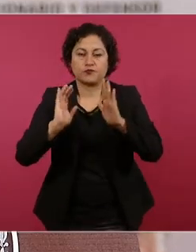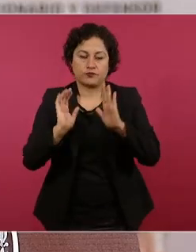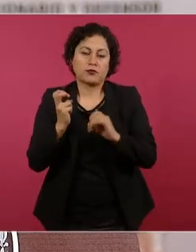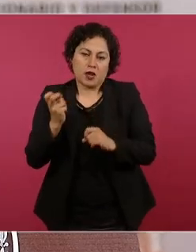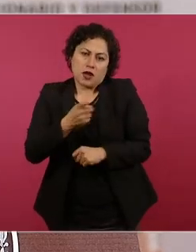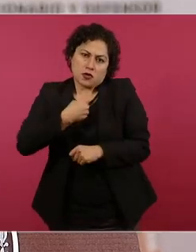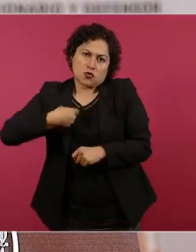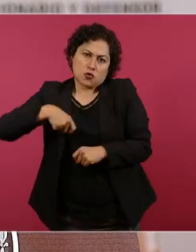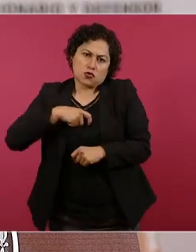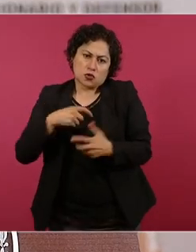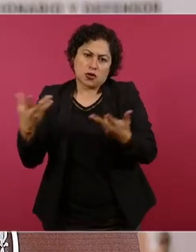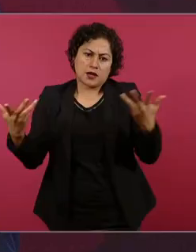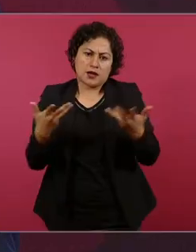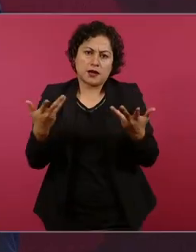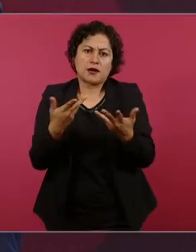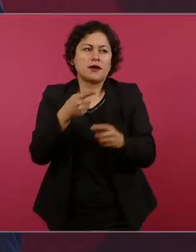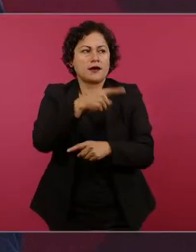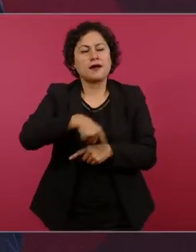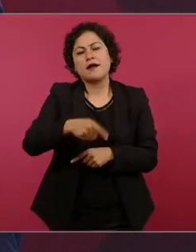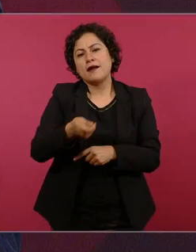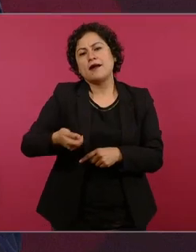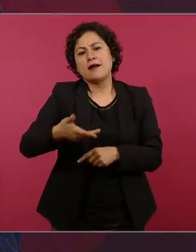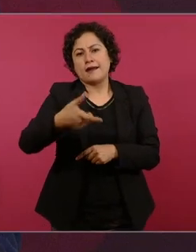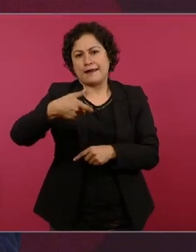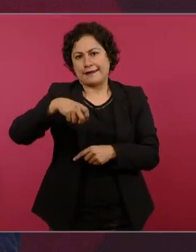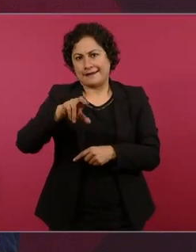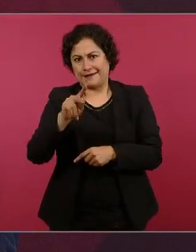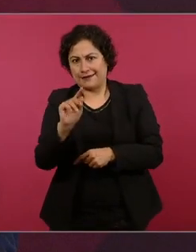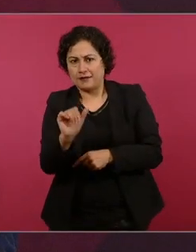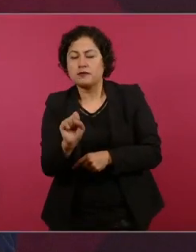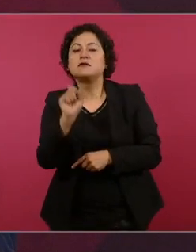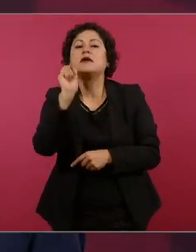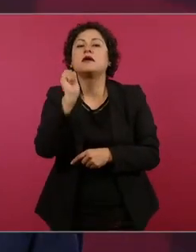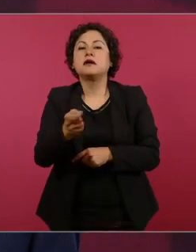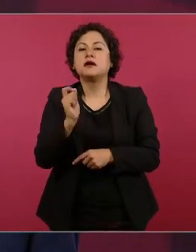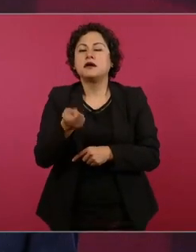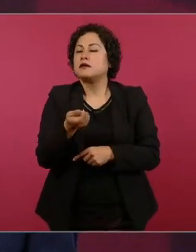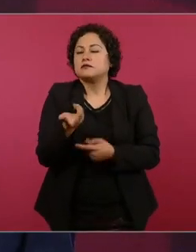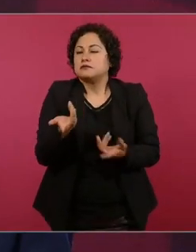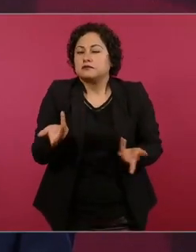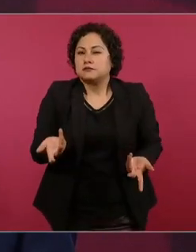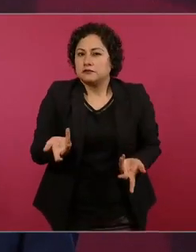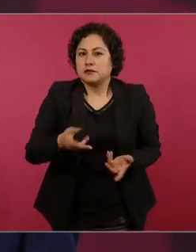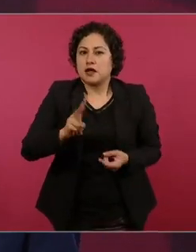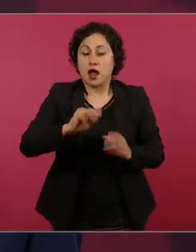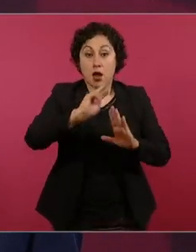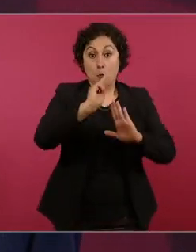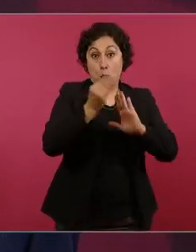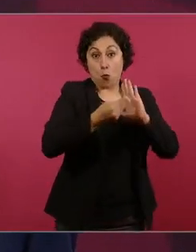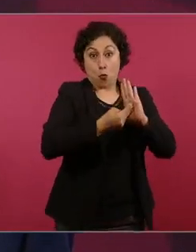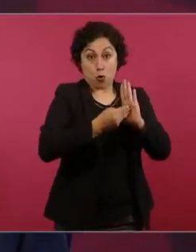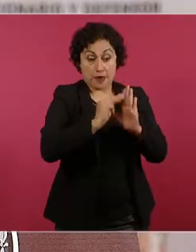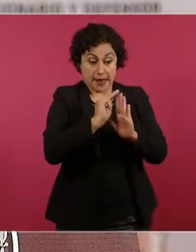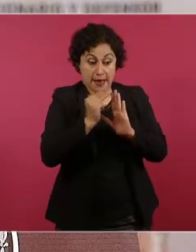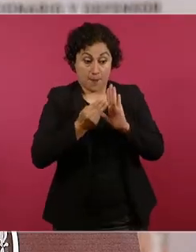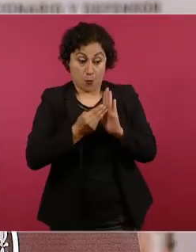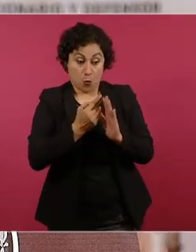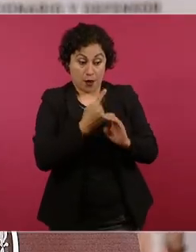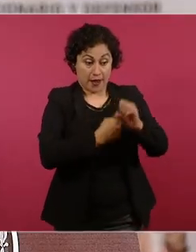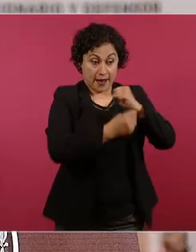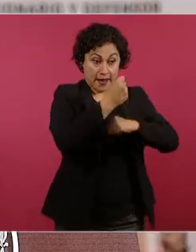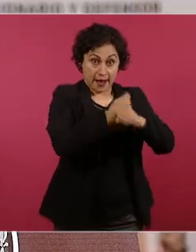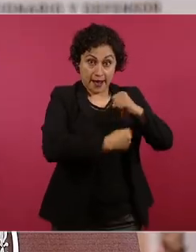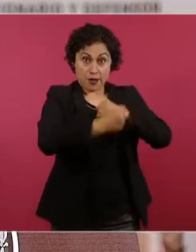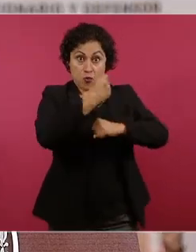que le han llamado quitas tiene que ver justamente con estas multas y esta permisibilidad